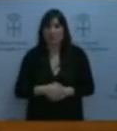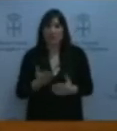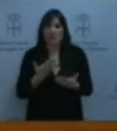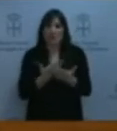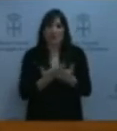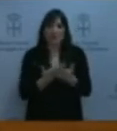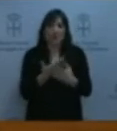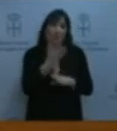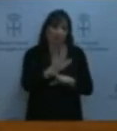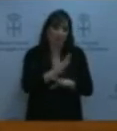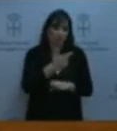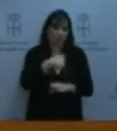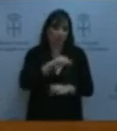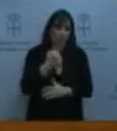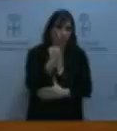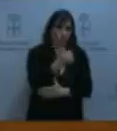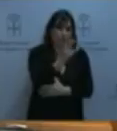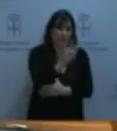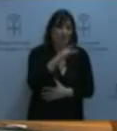razonable.